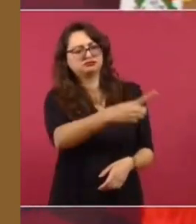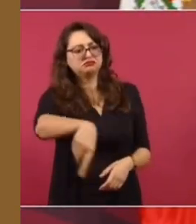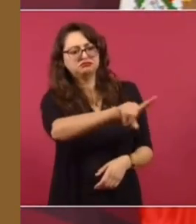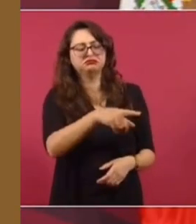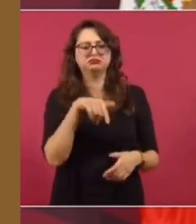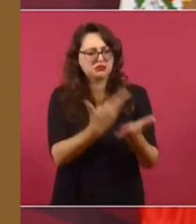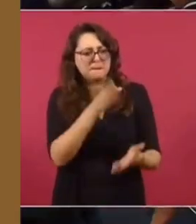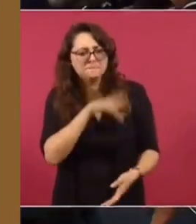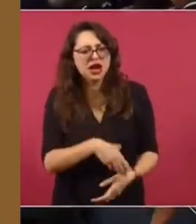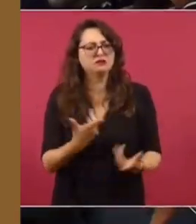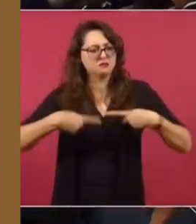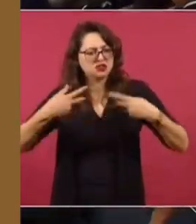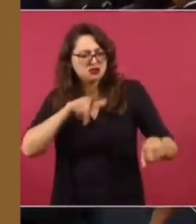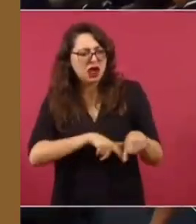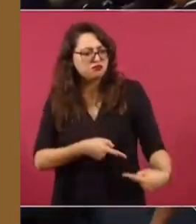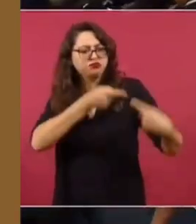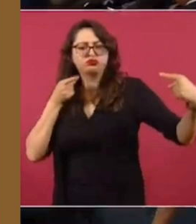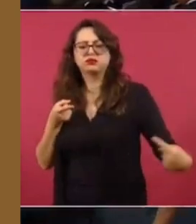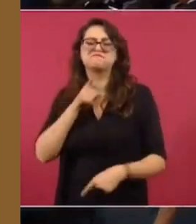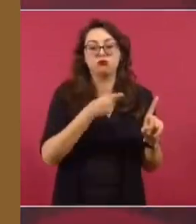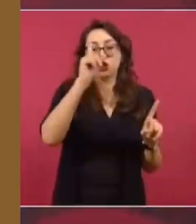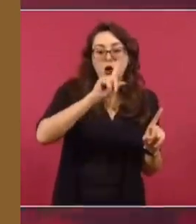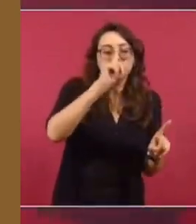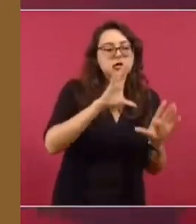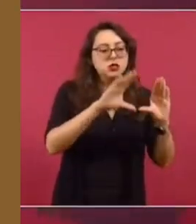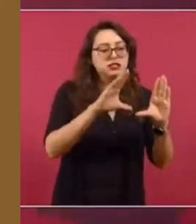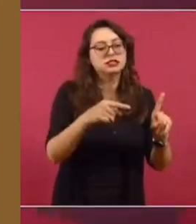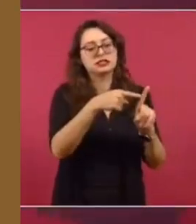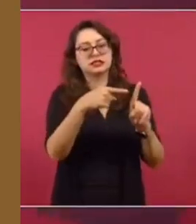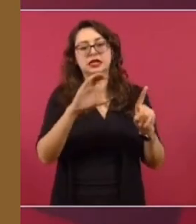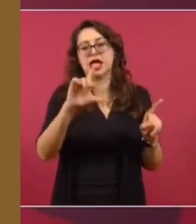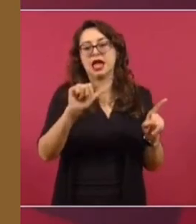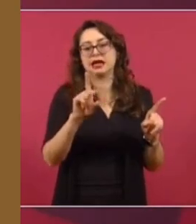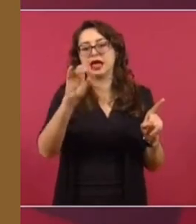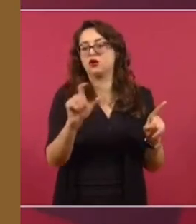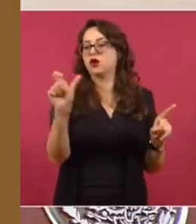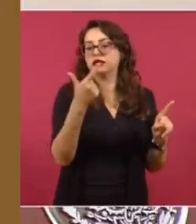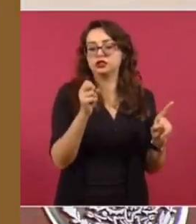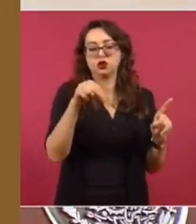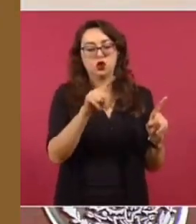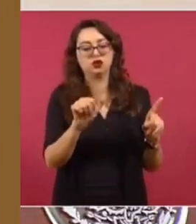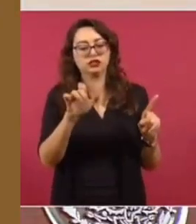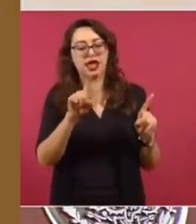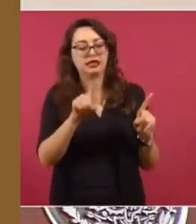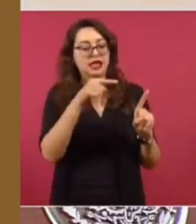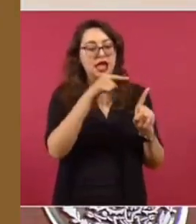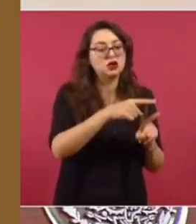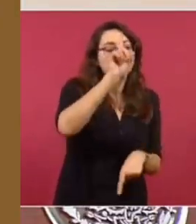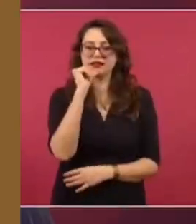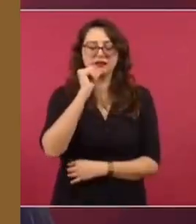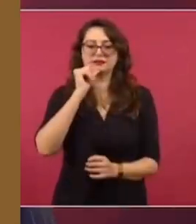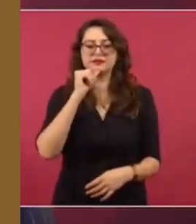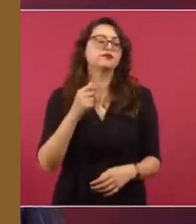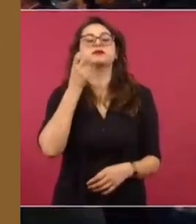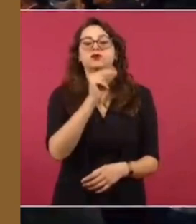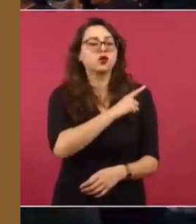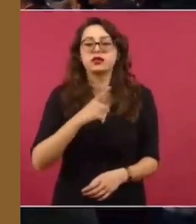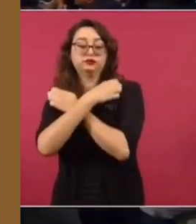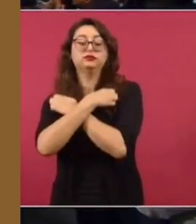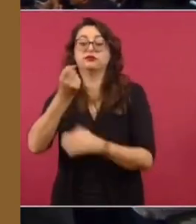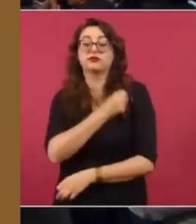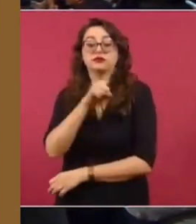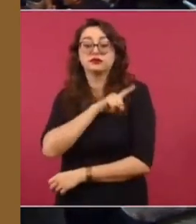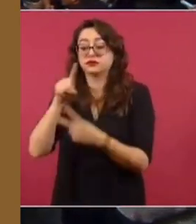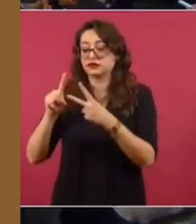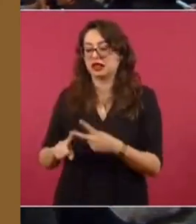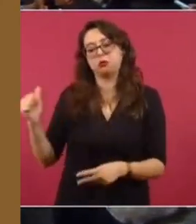proyectos de nación distintos y contrapuestos. Claudio X. González estaba en contra de la educación pública. Ni la educación ni la salud